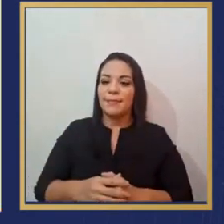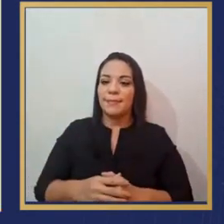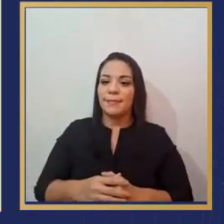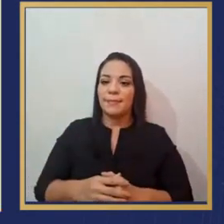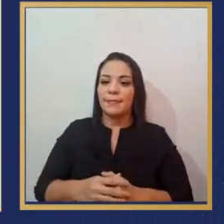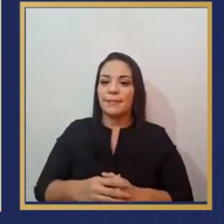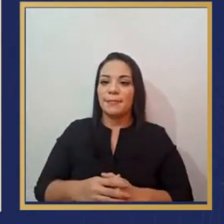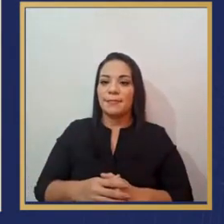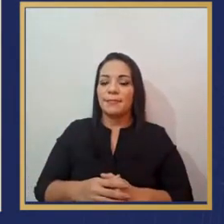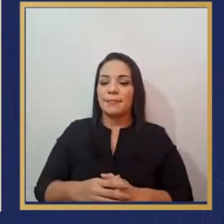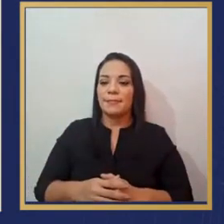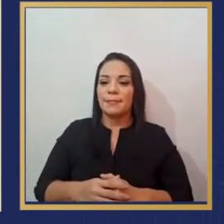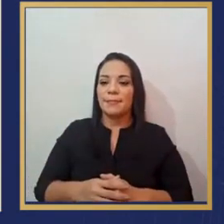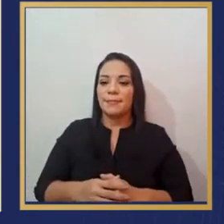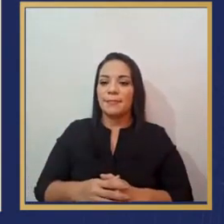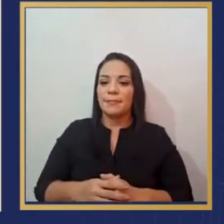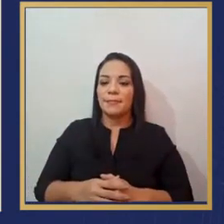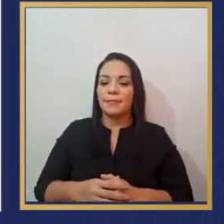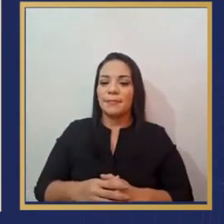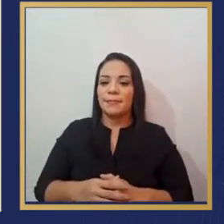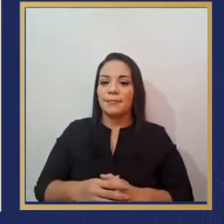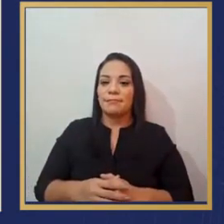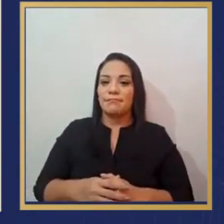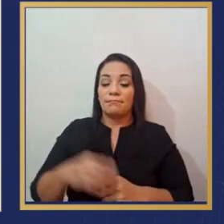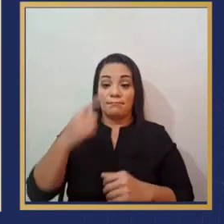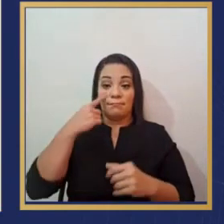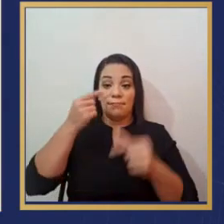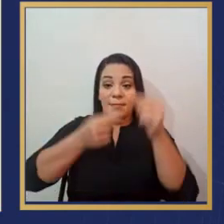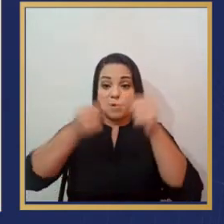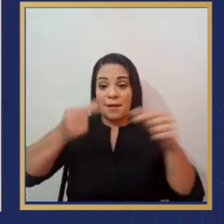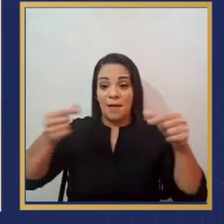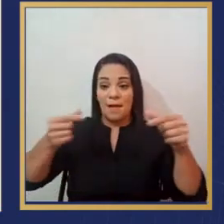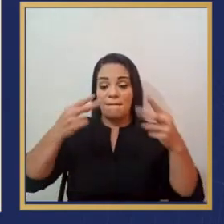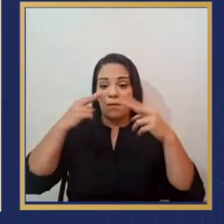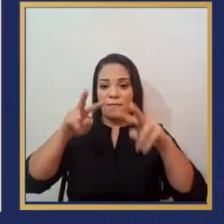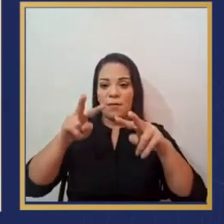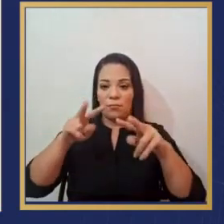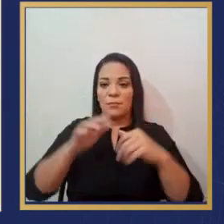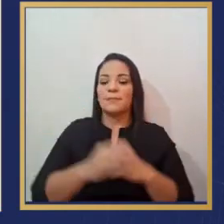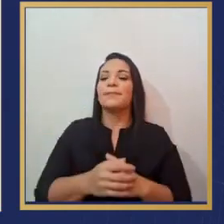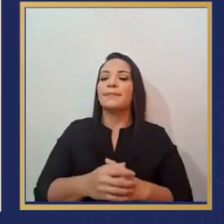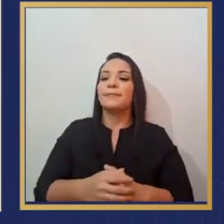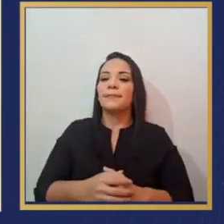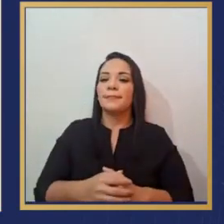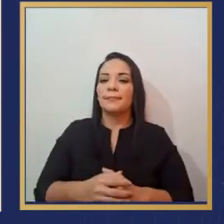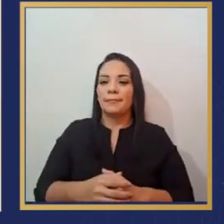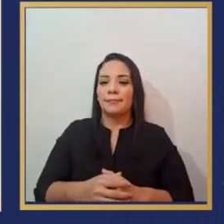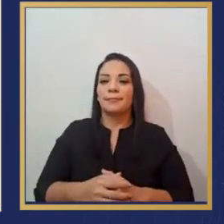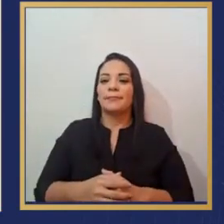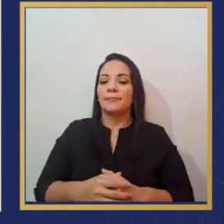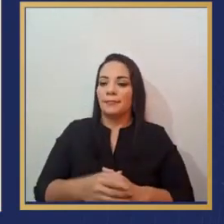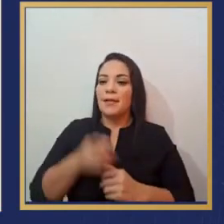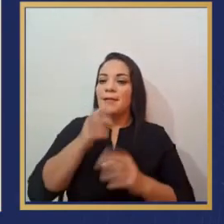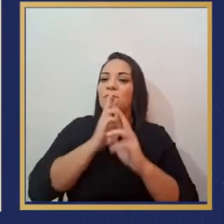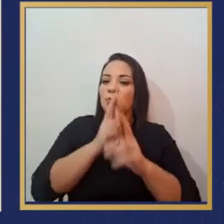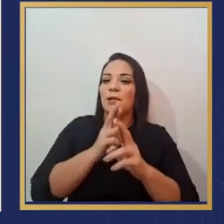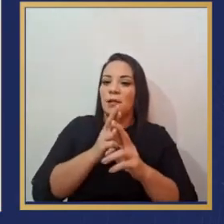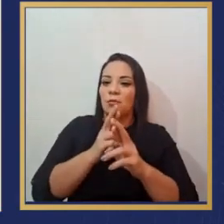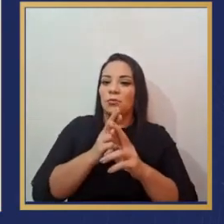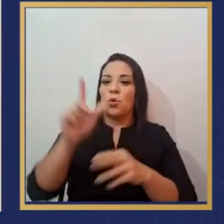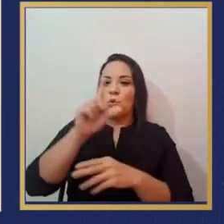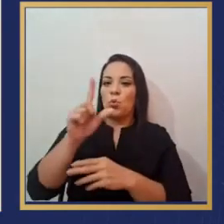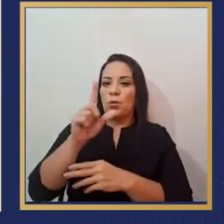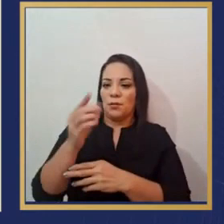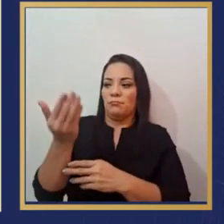Entonces, veamos ahí la gráfica. Los resultados, como todos vimos, fueron dados a conocer el día lunes, Santier,